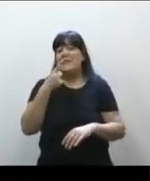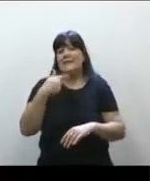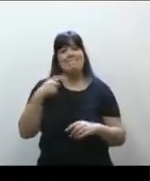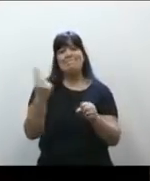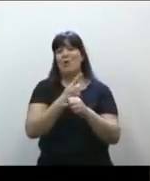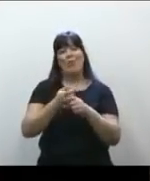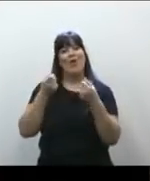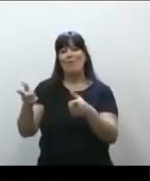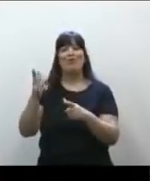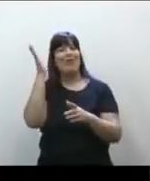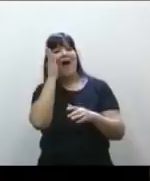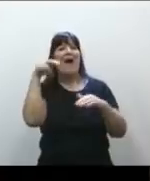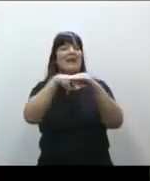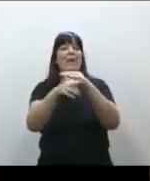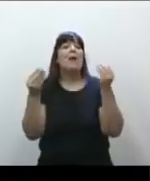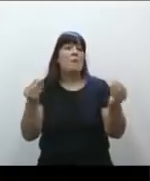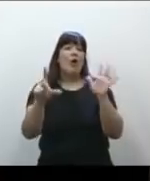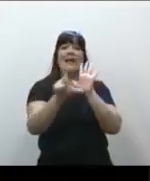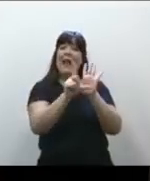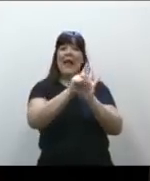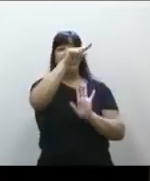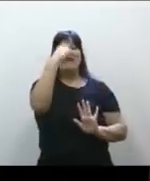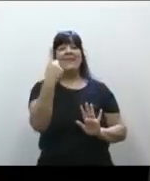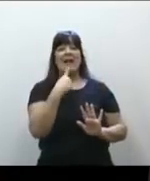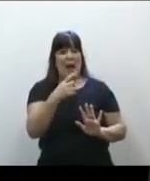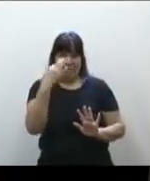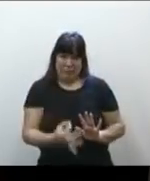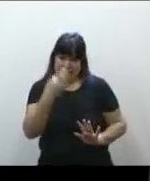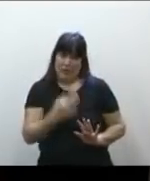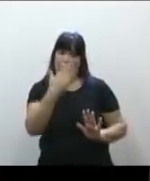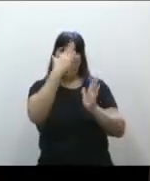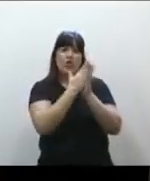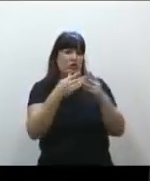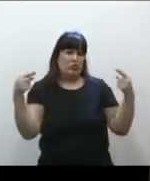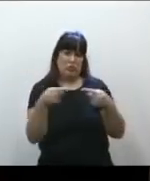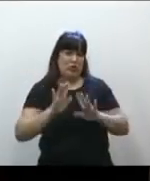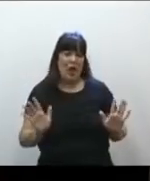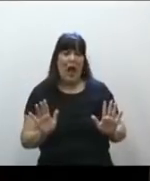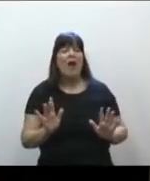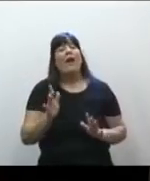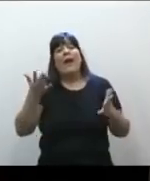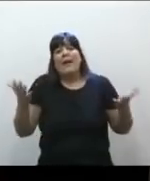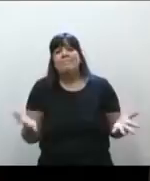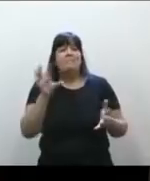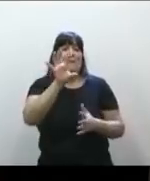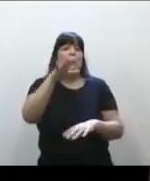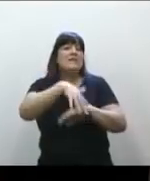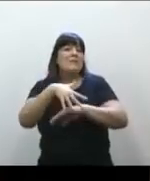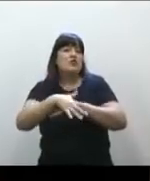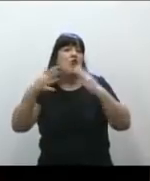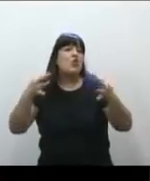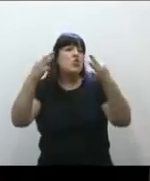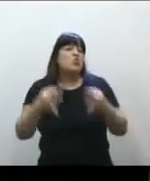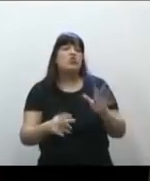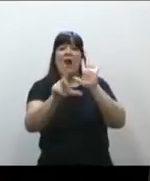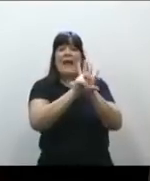dar, porque en el imperio de una ley federal inconstitucional, porque no tenía por qué legislar para la provincia de Misiones, me